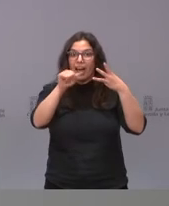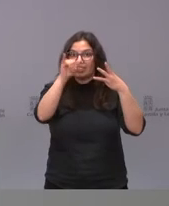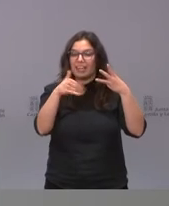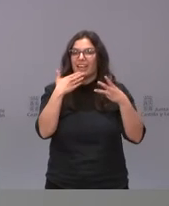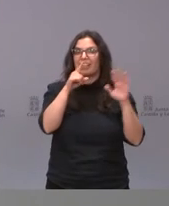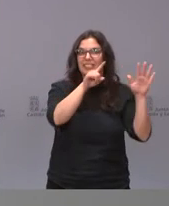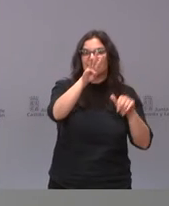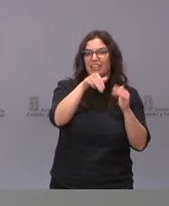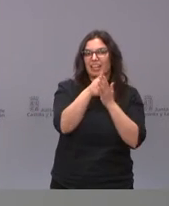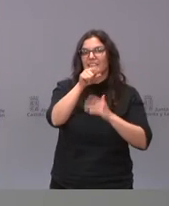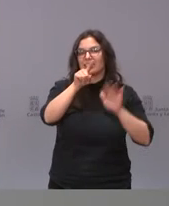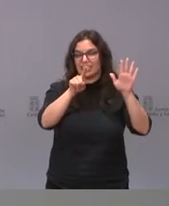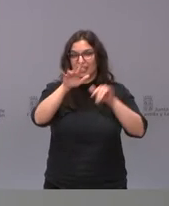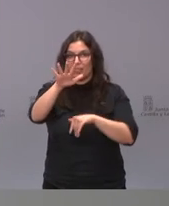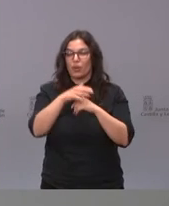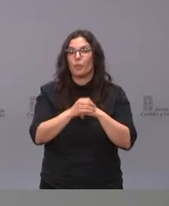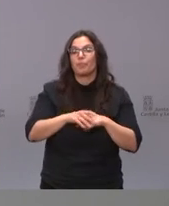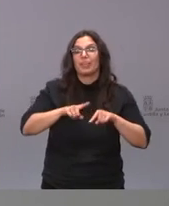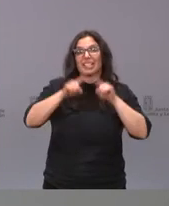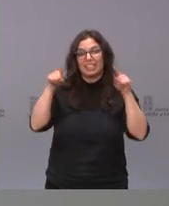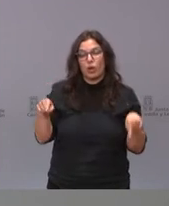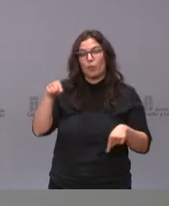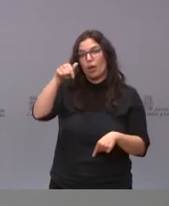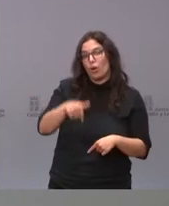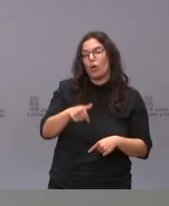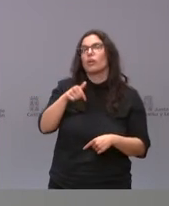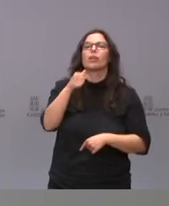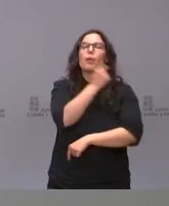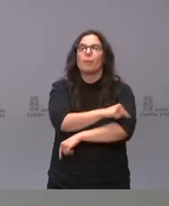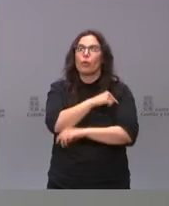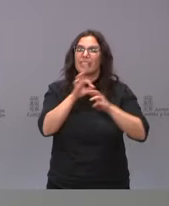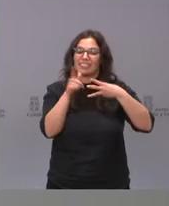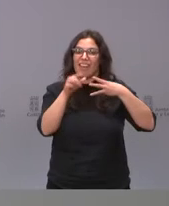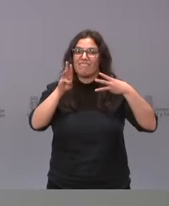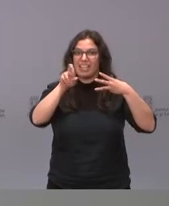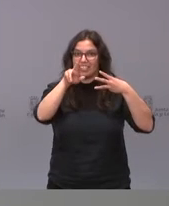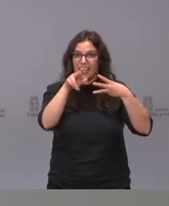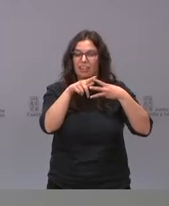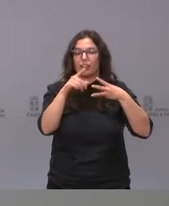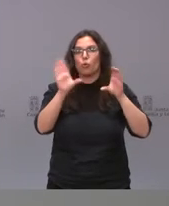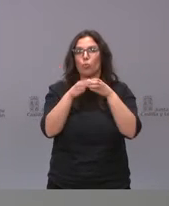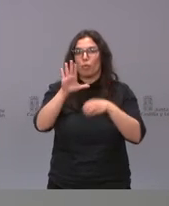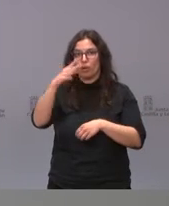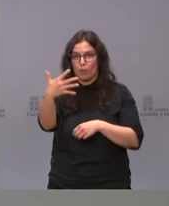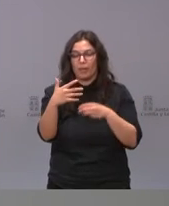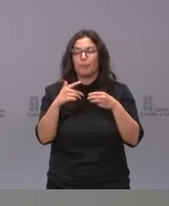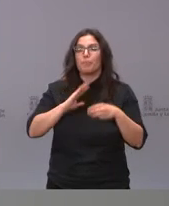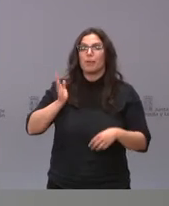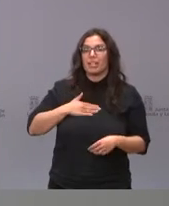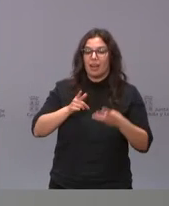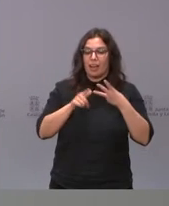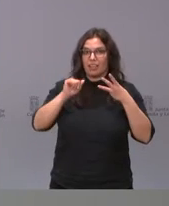a 65 años en segovia hoy vacunamos lo programado con pfizer el grupo 5b mañana se reanuda